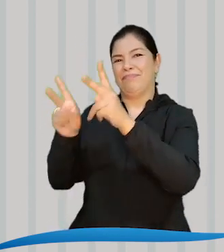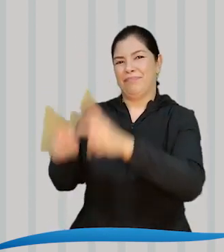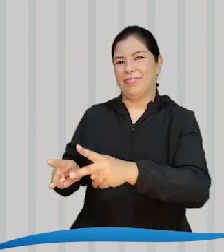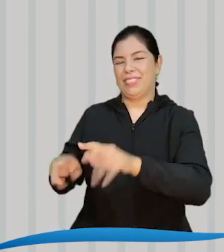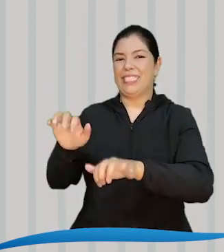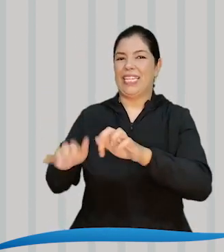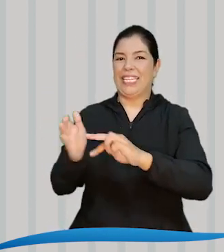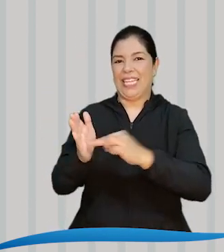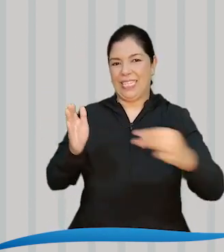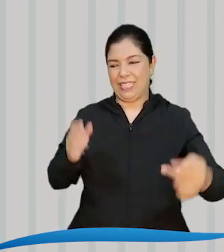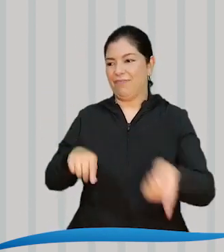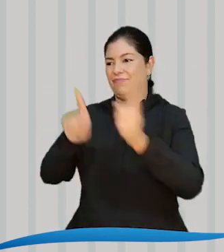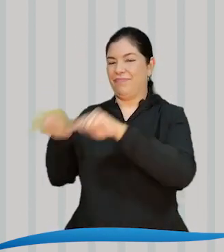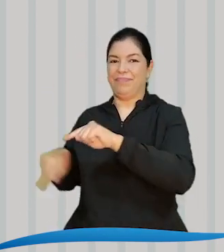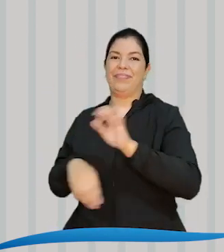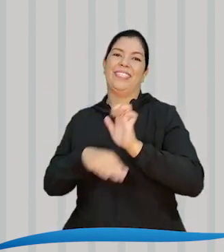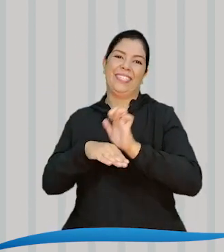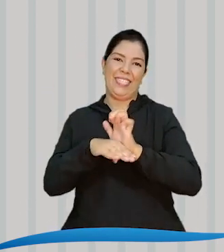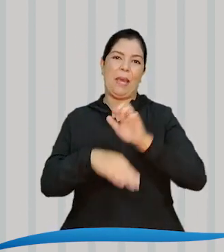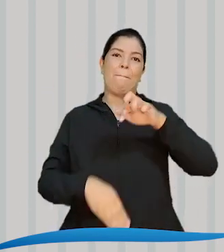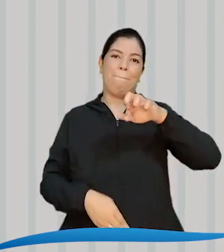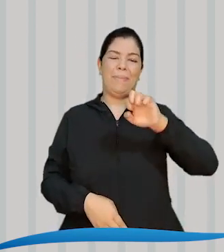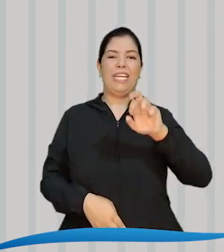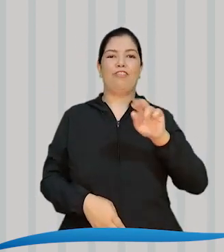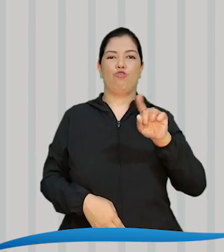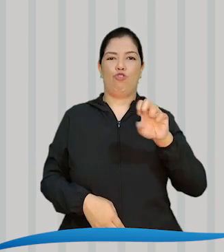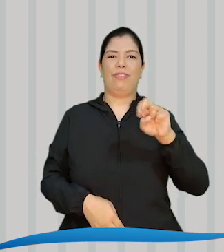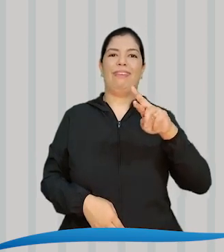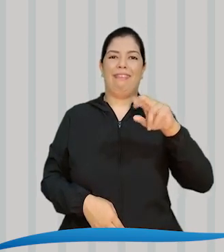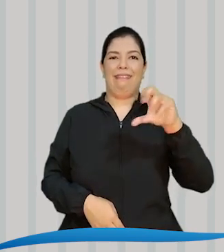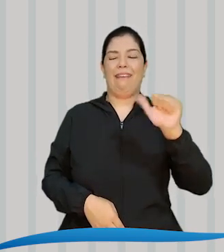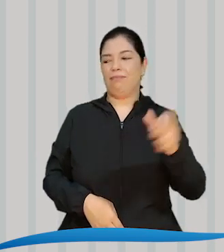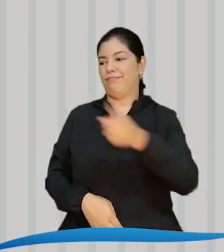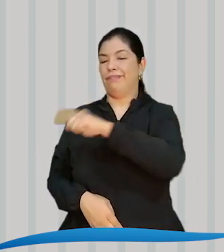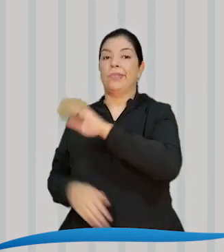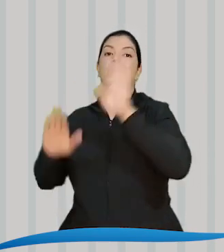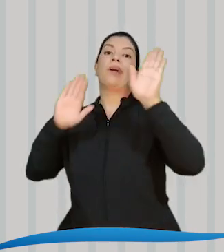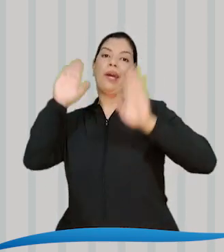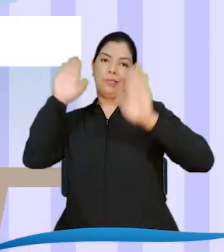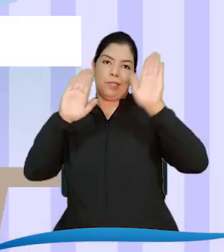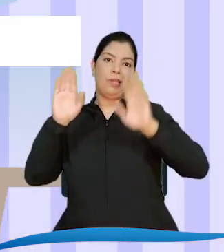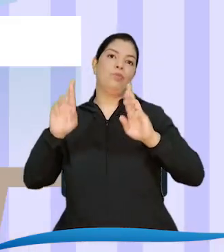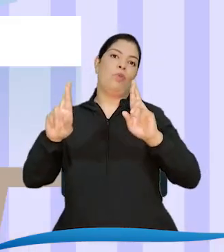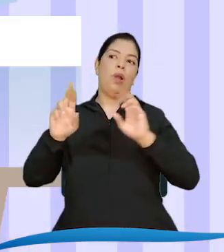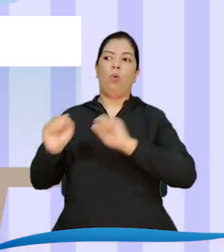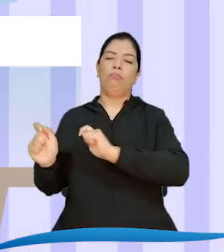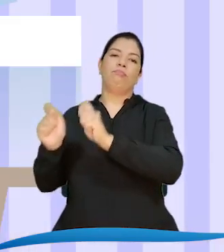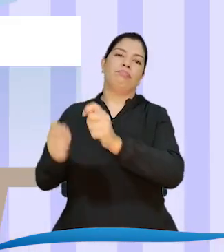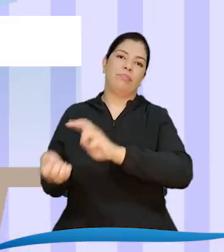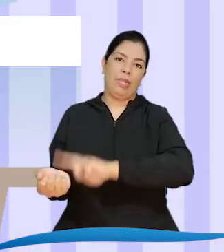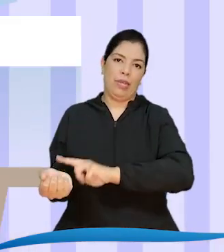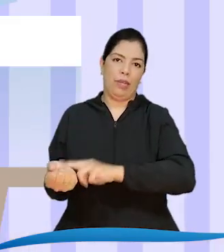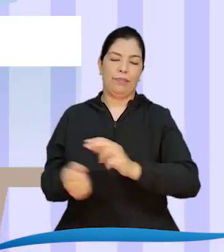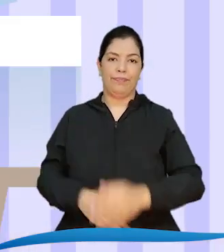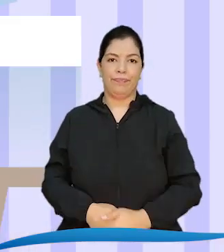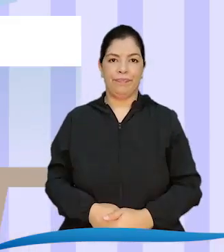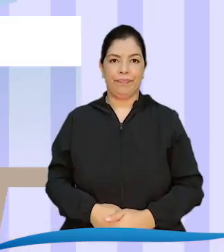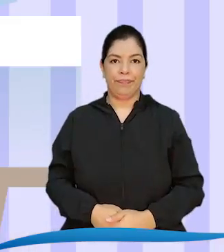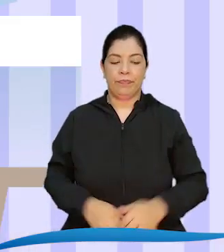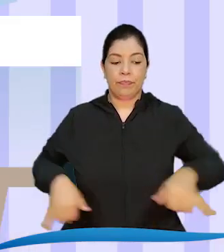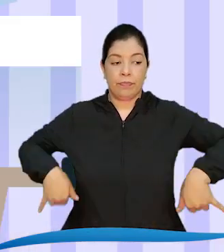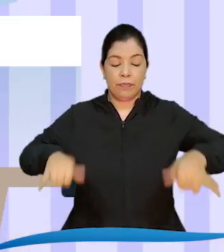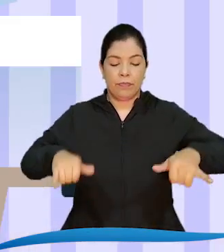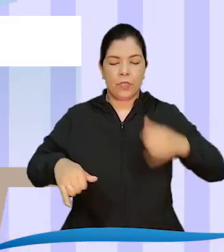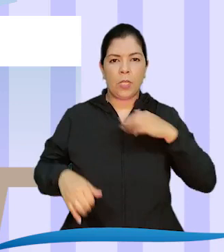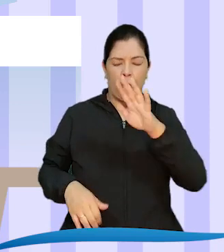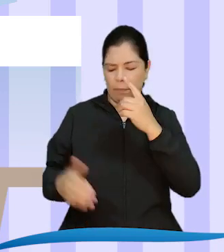personería del territorio Y de ser posible, los candidatos o delegados de estos En mis apuntes tengo que esa quedó para